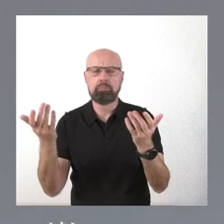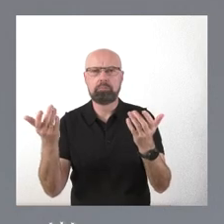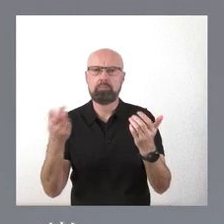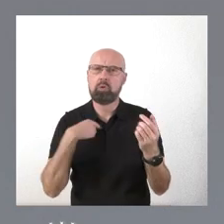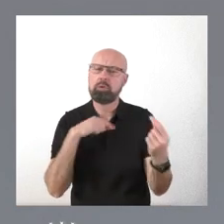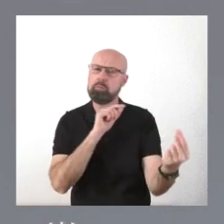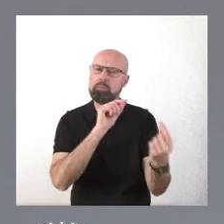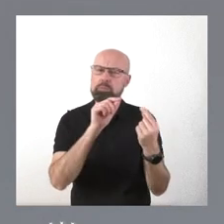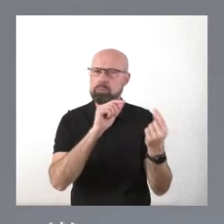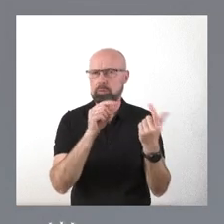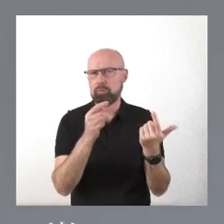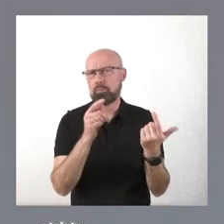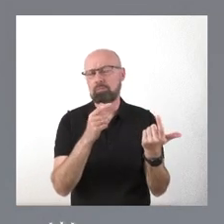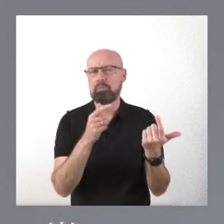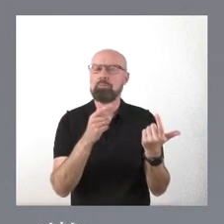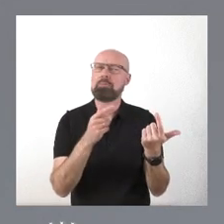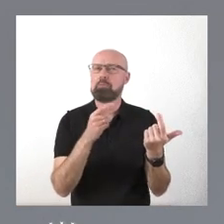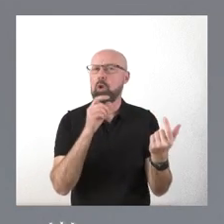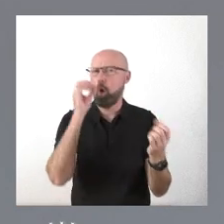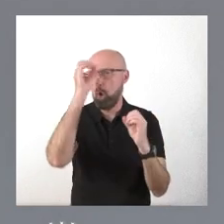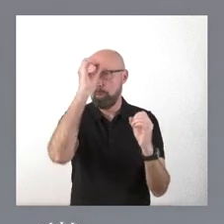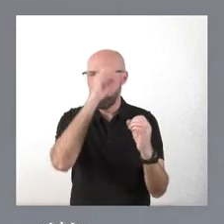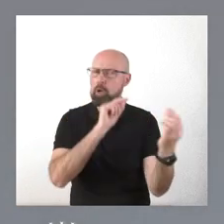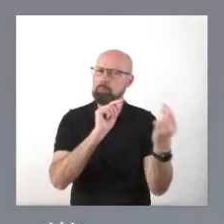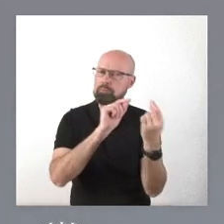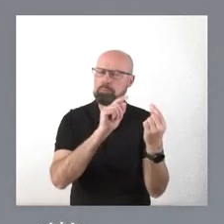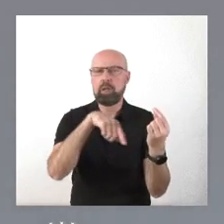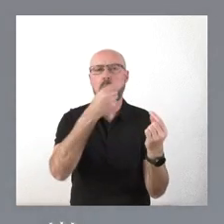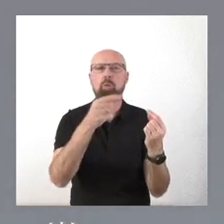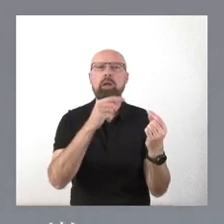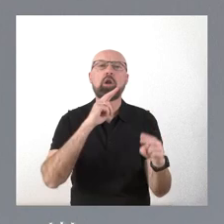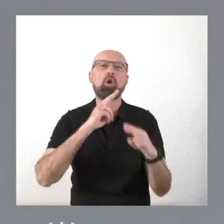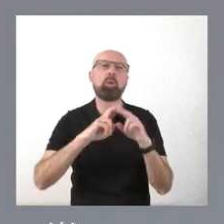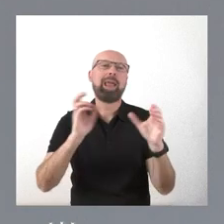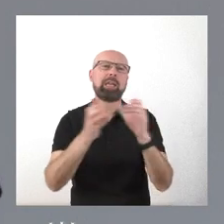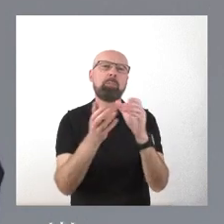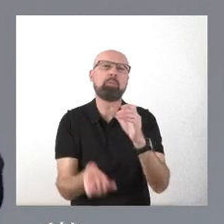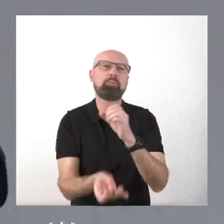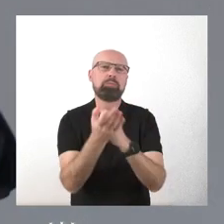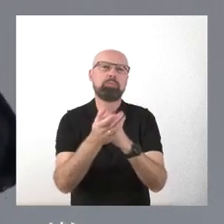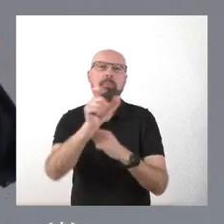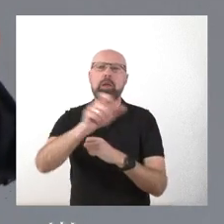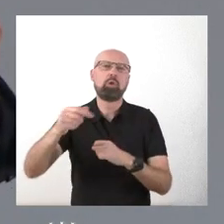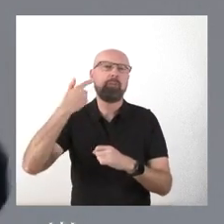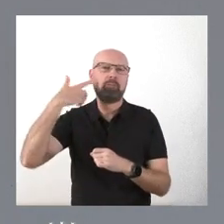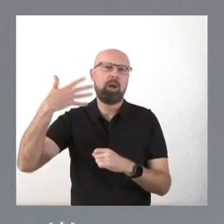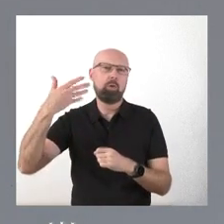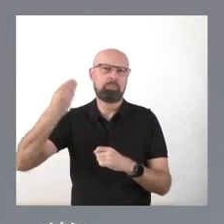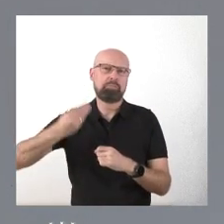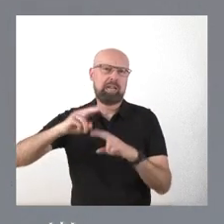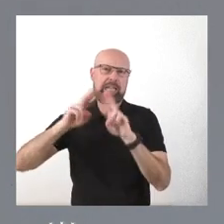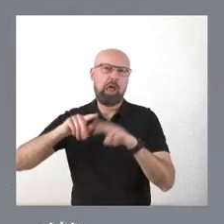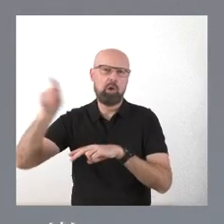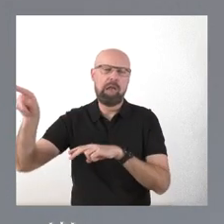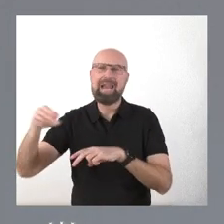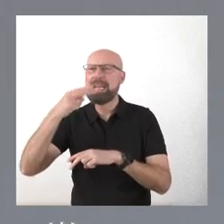Nombramos un equipo de prestigio internacional, gente que no tiene ningún interés, de ningún sentido. Ni con